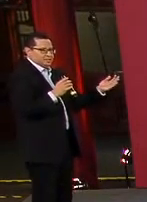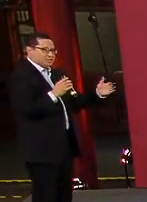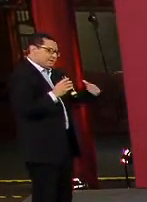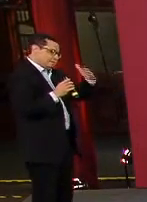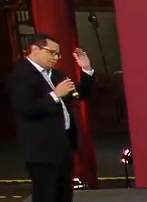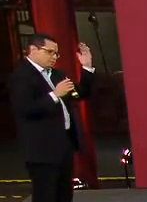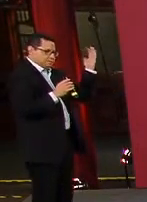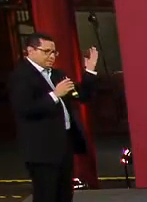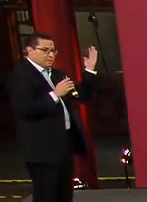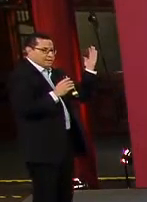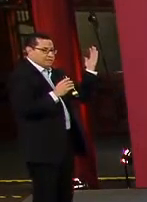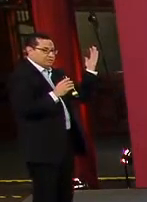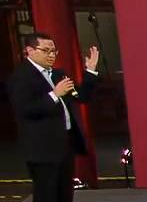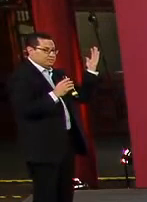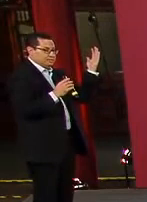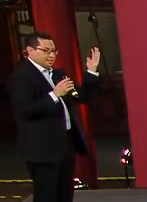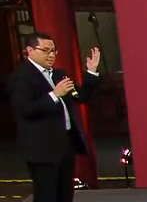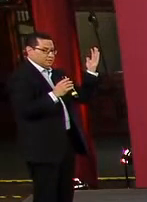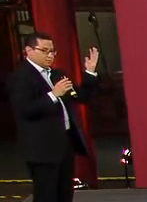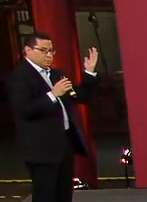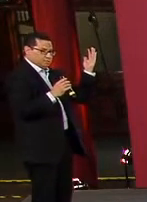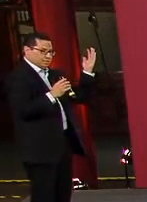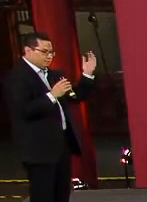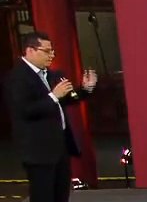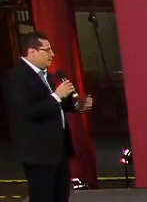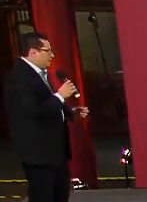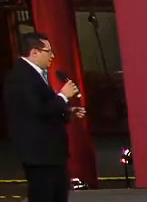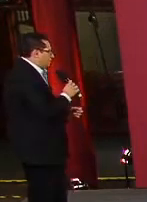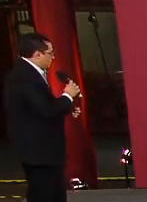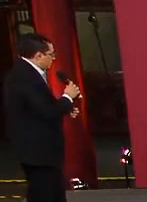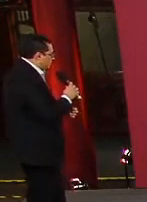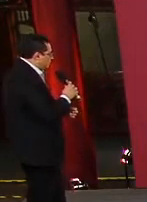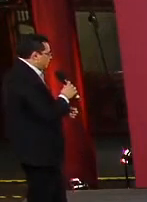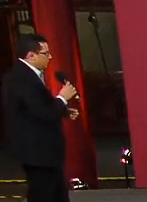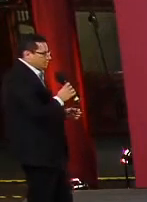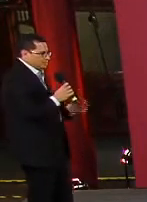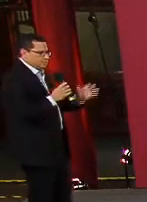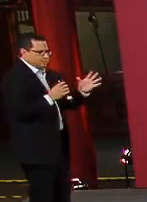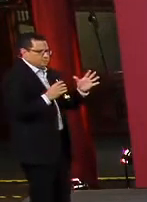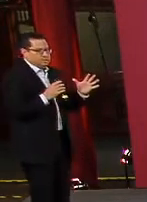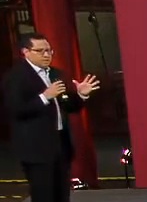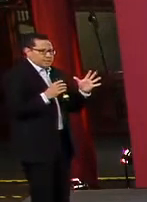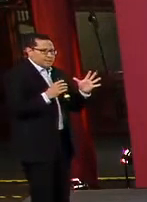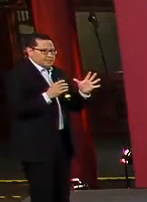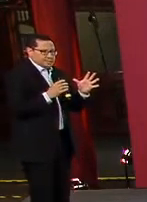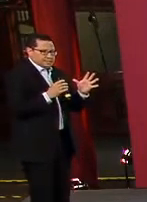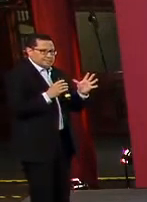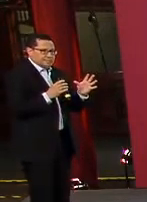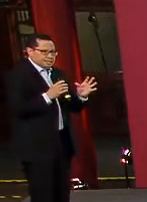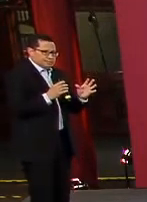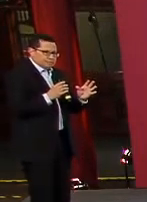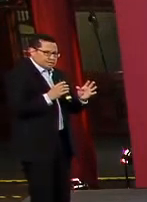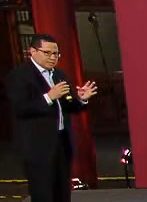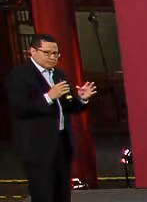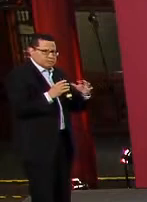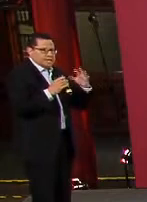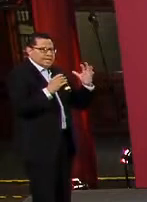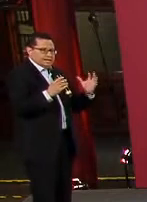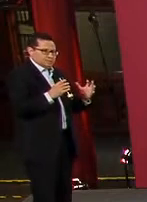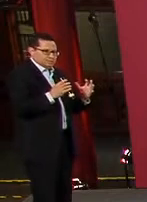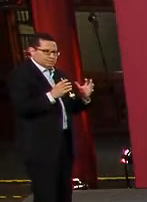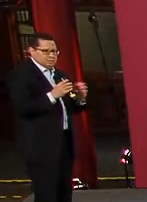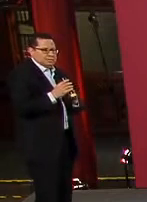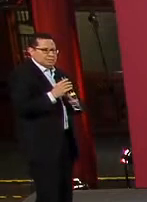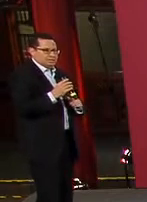72% y habíamos estado bajando desde un 78%. Y esto también es importante decir que son, empiezan a ser menos los casos